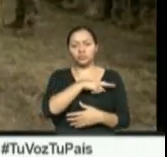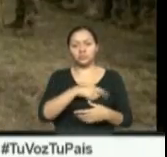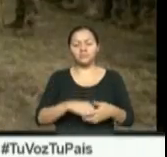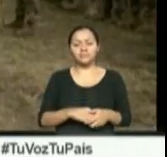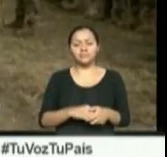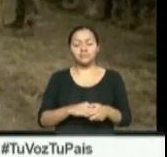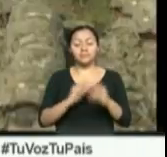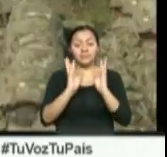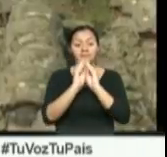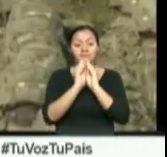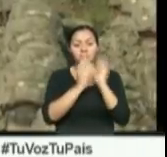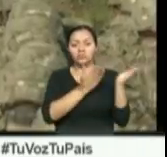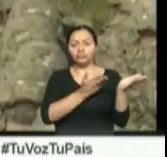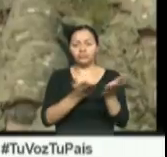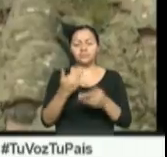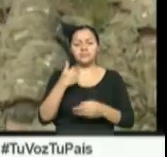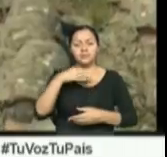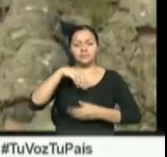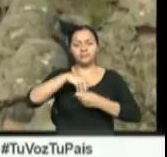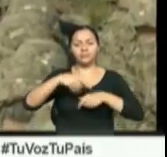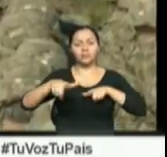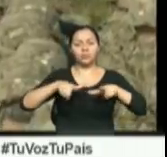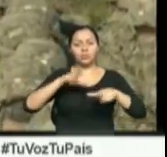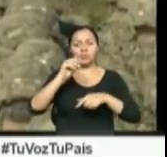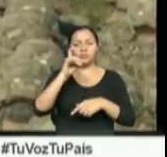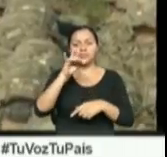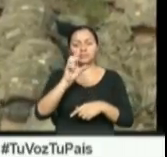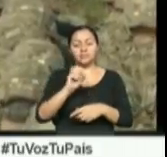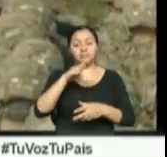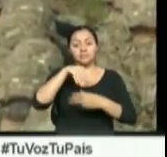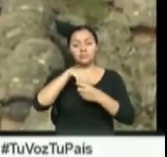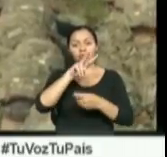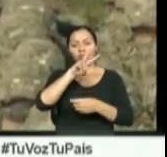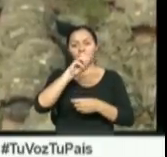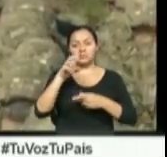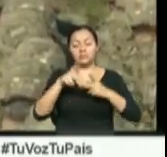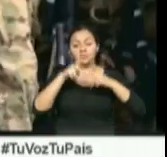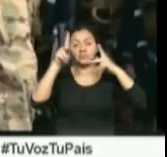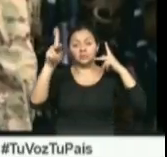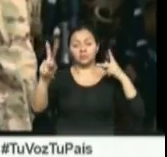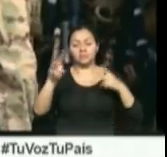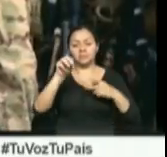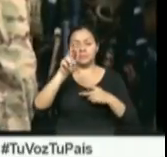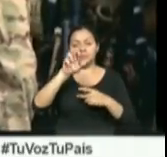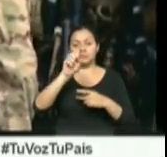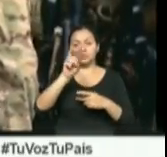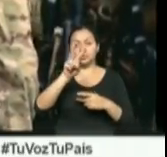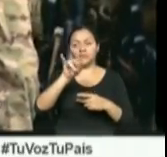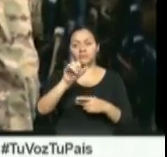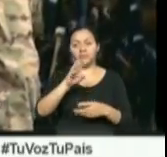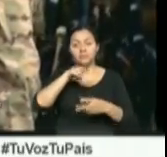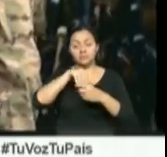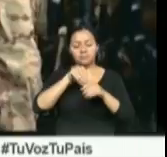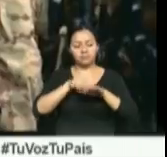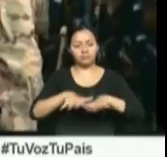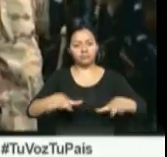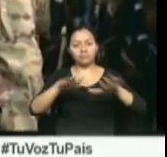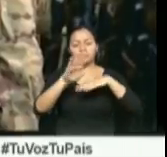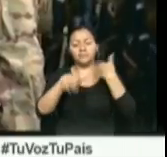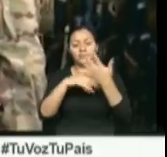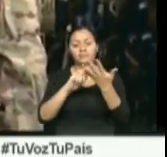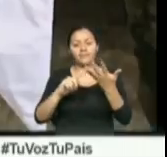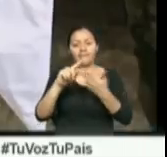La ceremonia ha tenido lugar en la localidad de Osses, a unos 200 kilómetros al noreste de Varsovia, donde va a estar desplegado el batallón